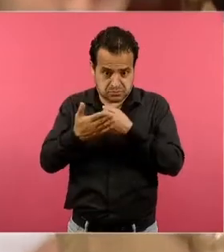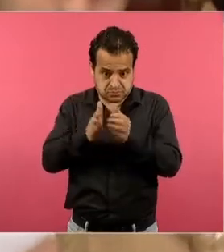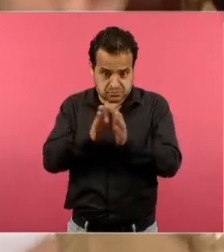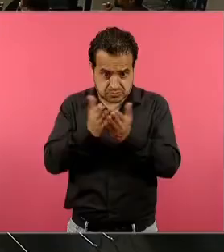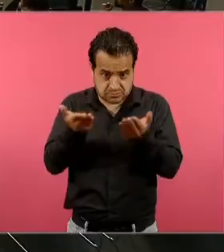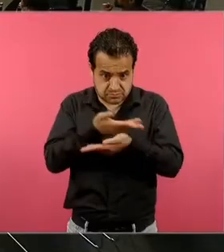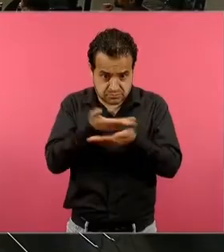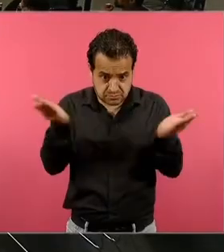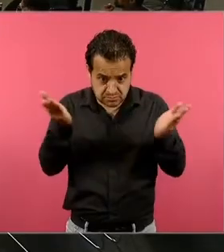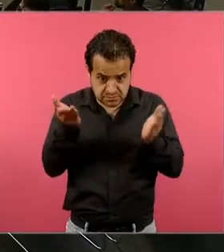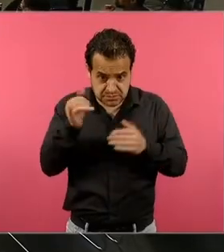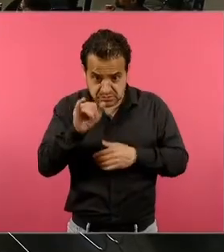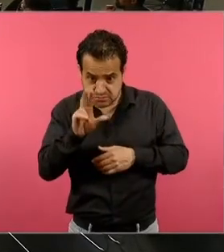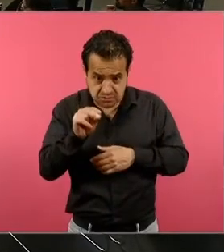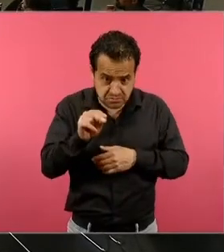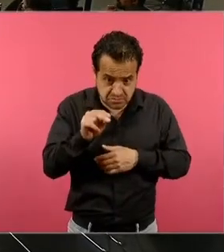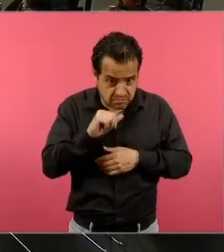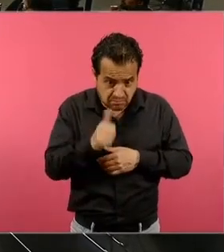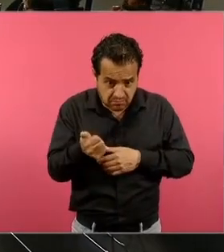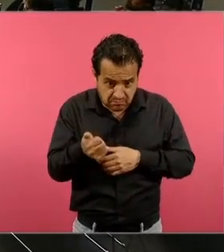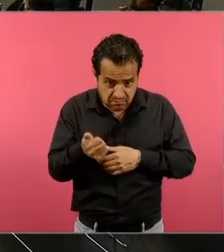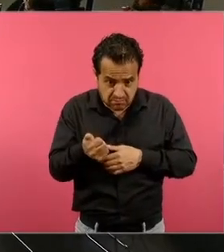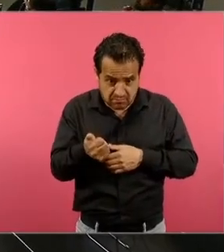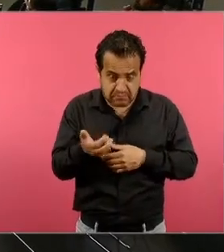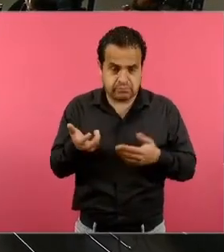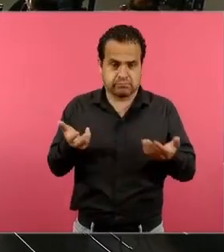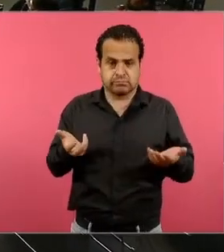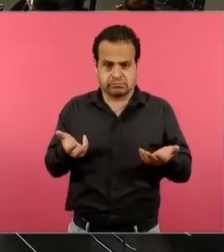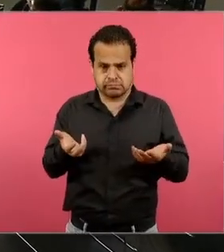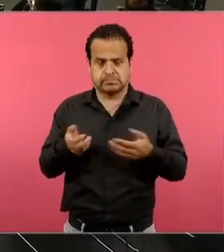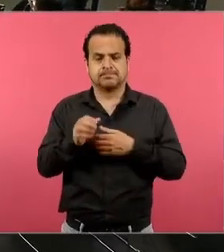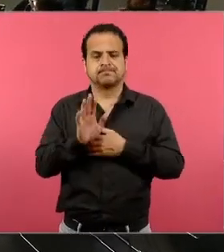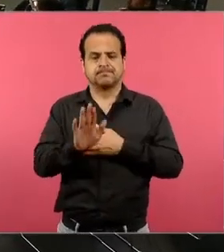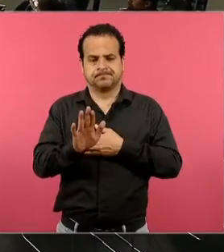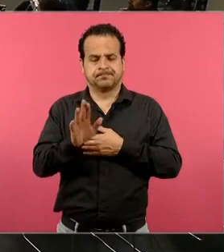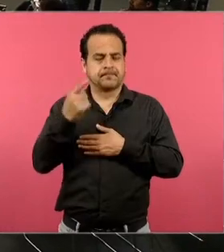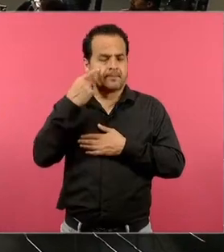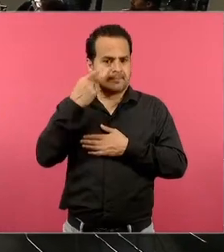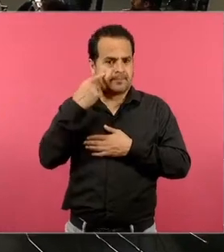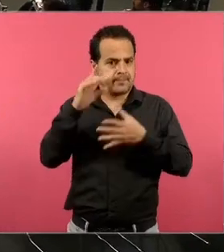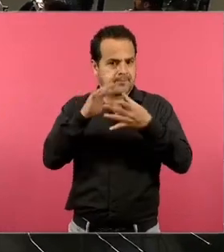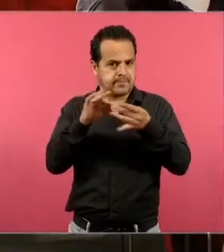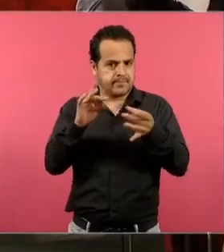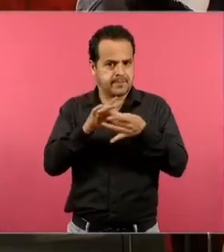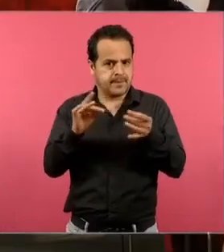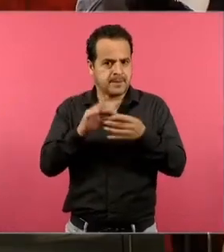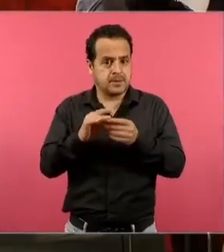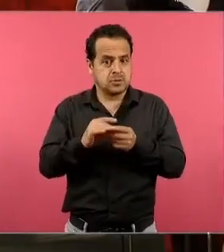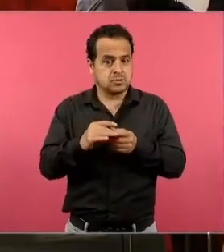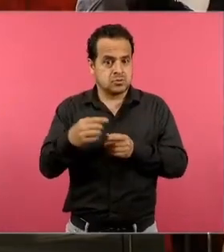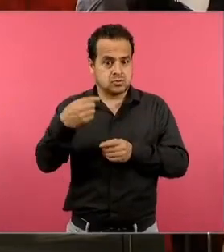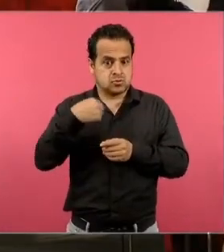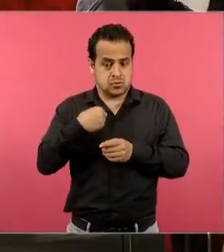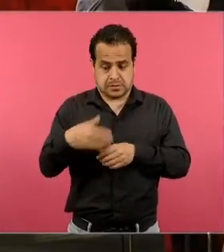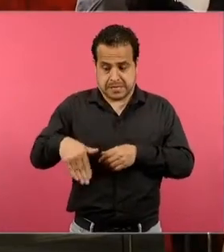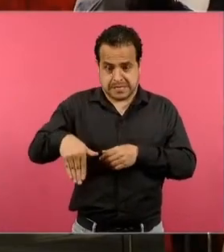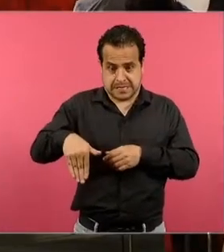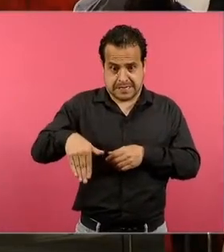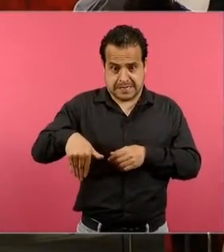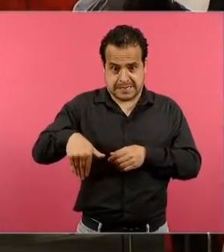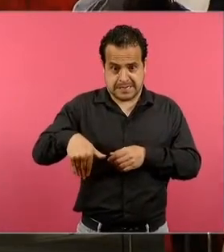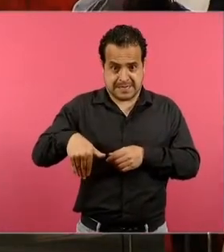materiales Mira, hasta antes de que entrara esta conferencia, no hemos sido